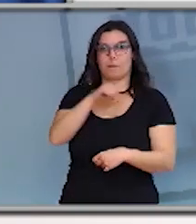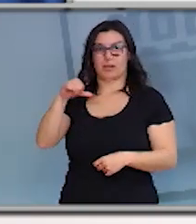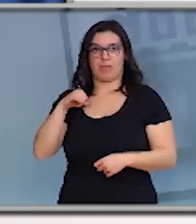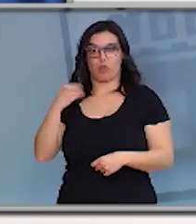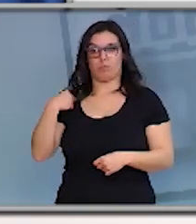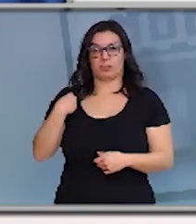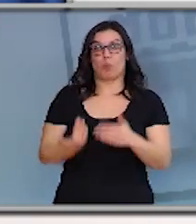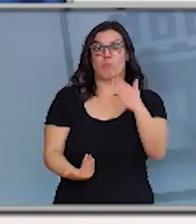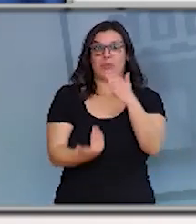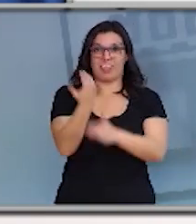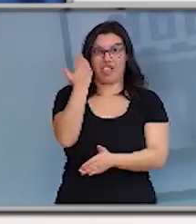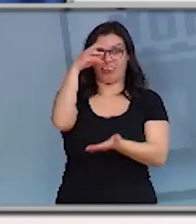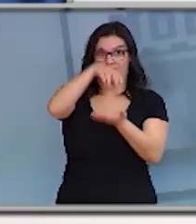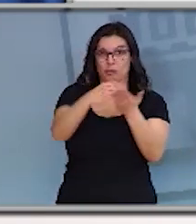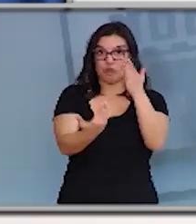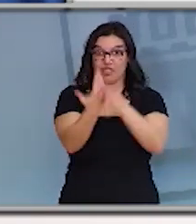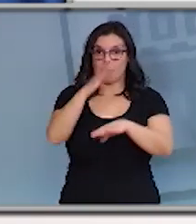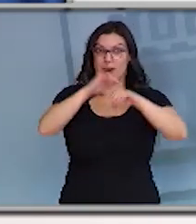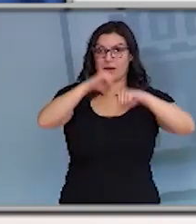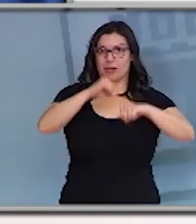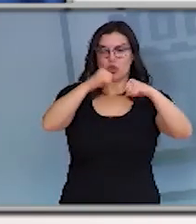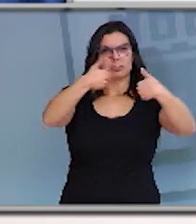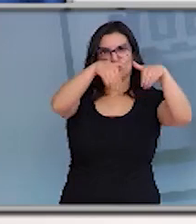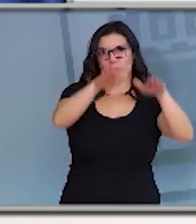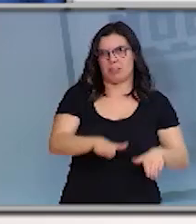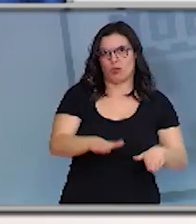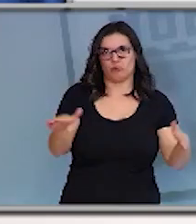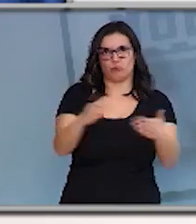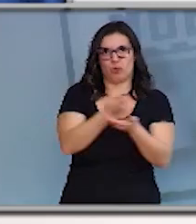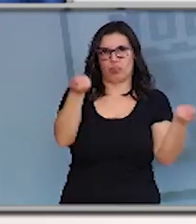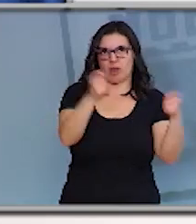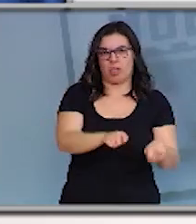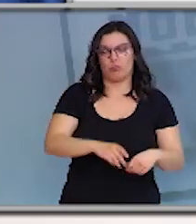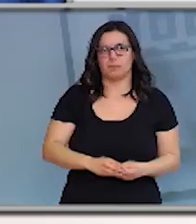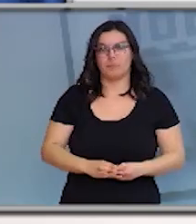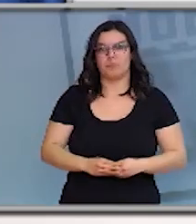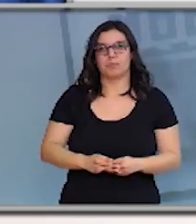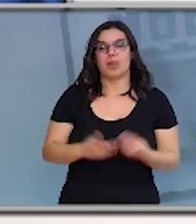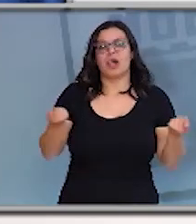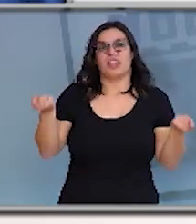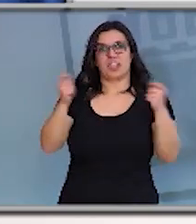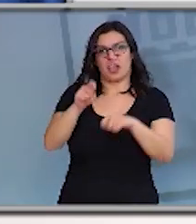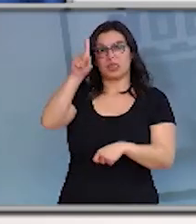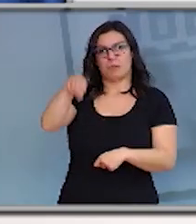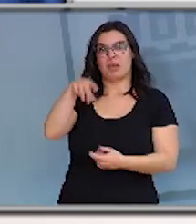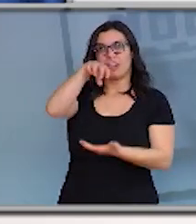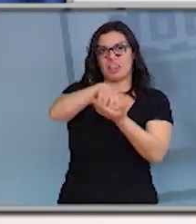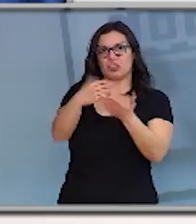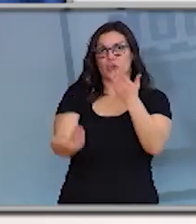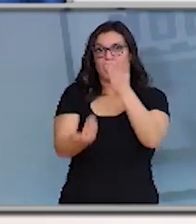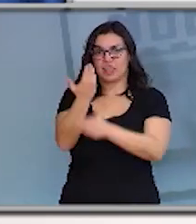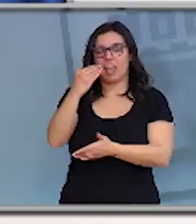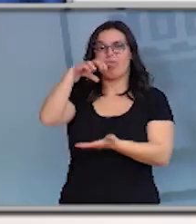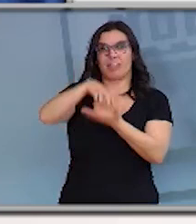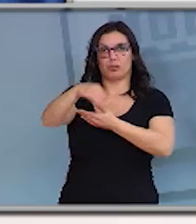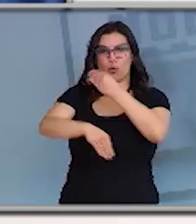diurnas para personas mayores. Se acuerda el cierre de los centros de día, centros